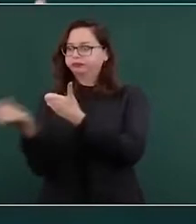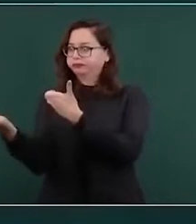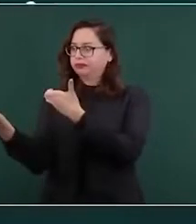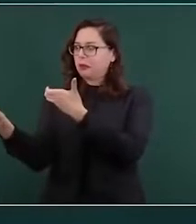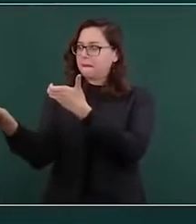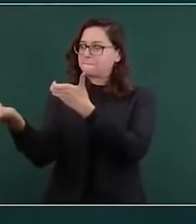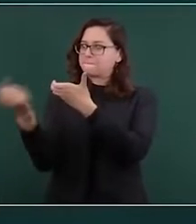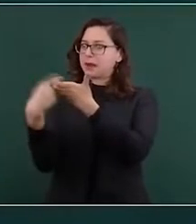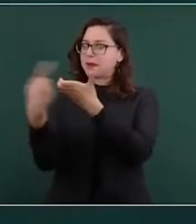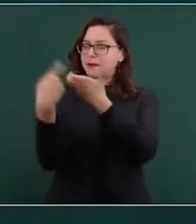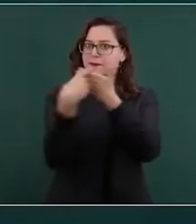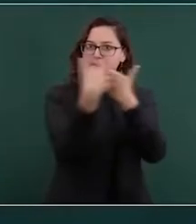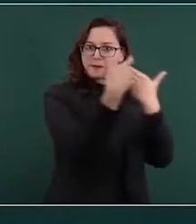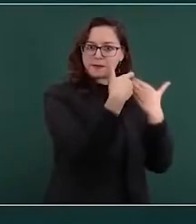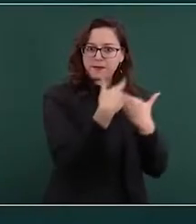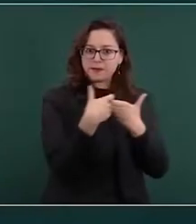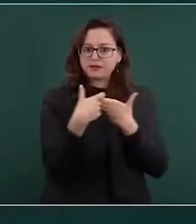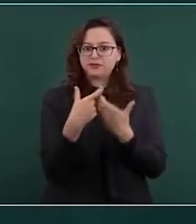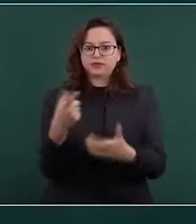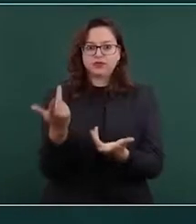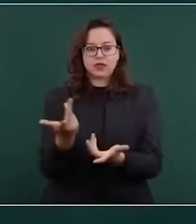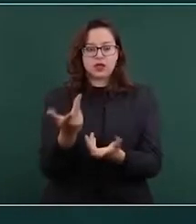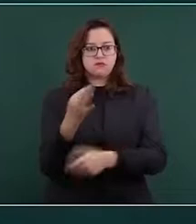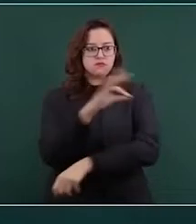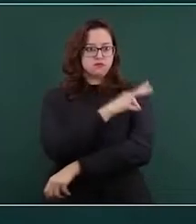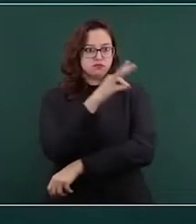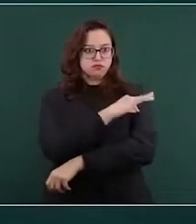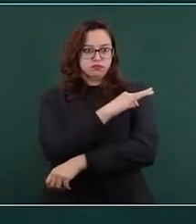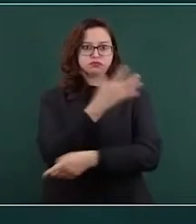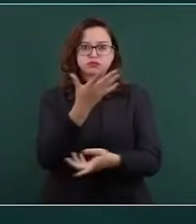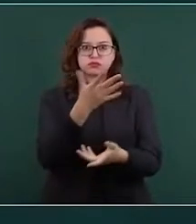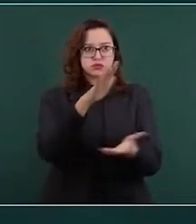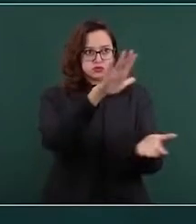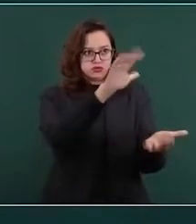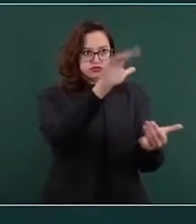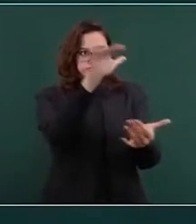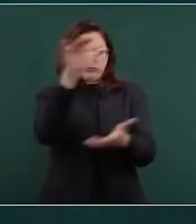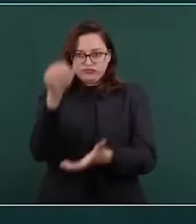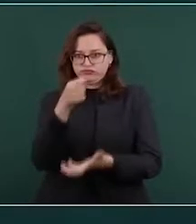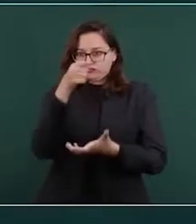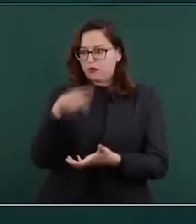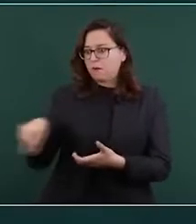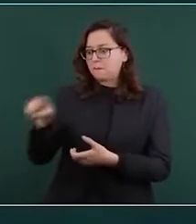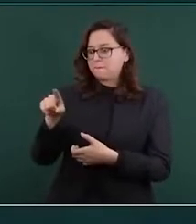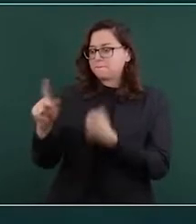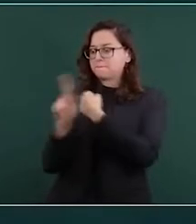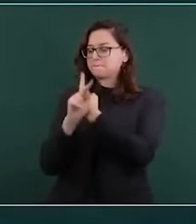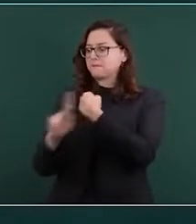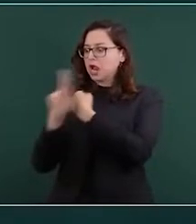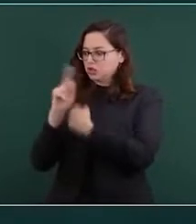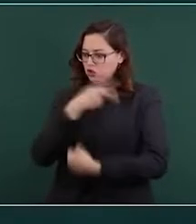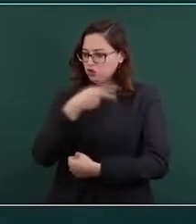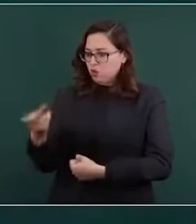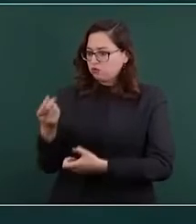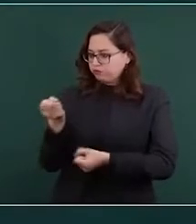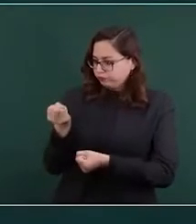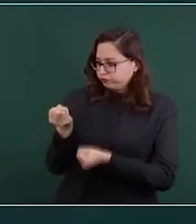que los países pobres contaran con vacunas y resulta